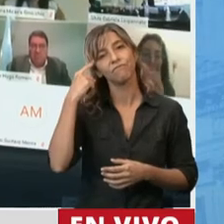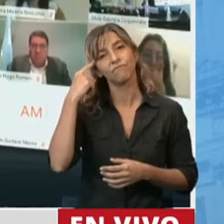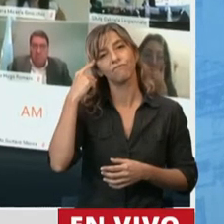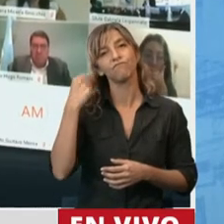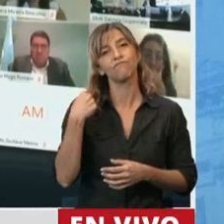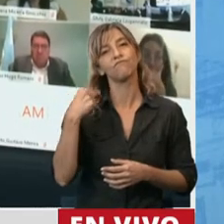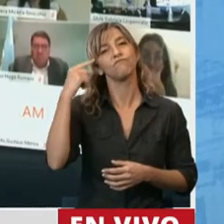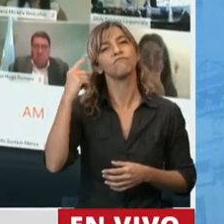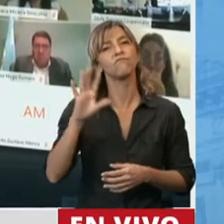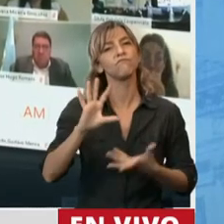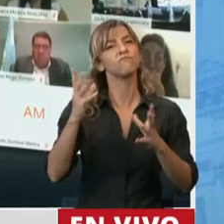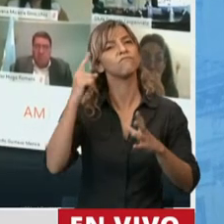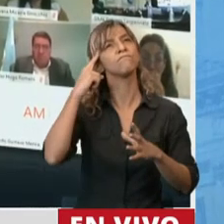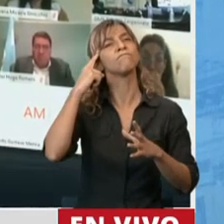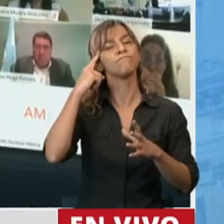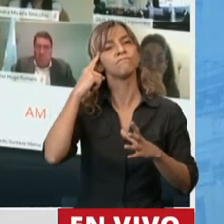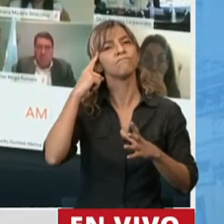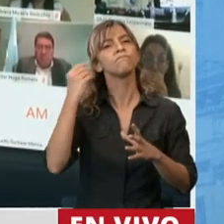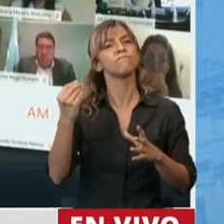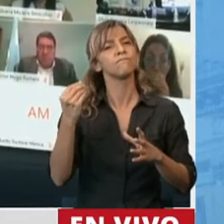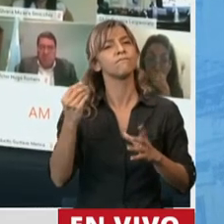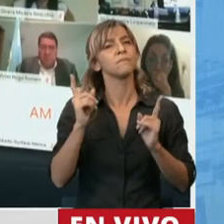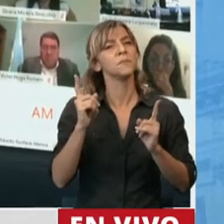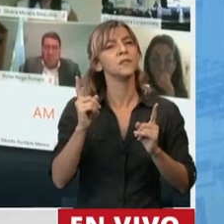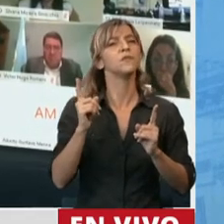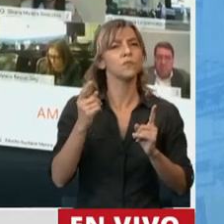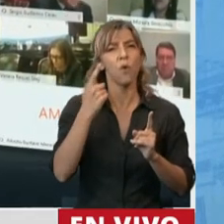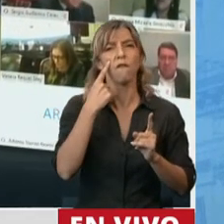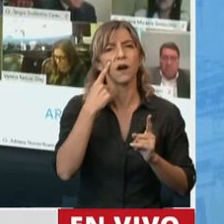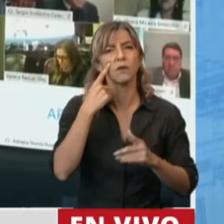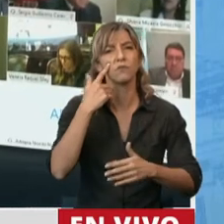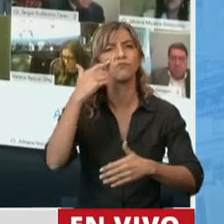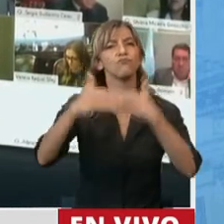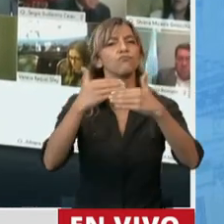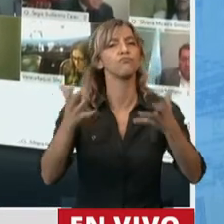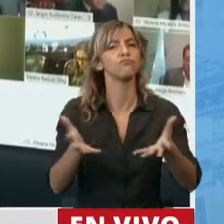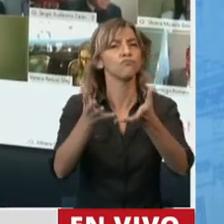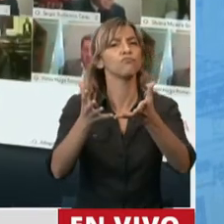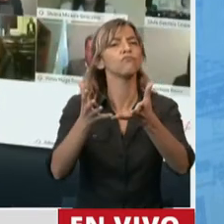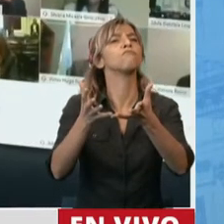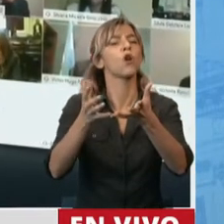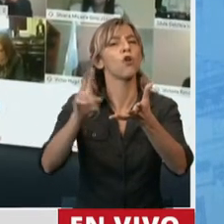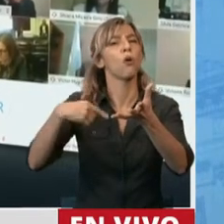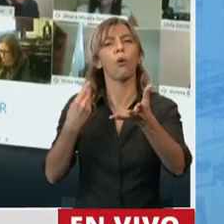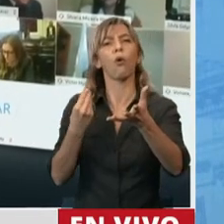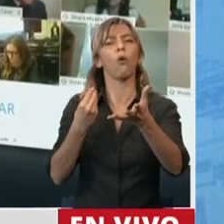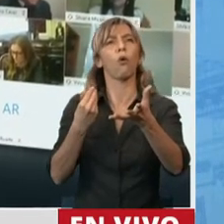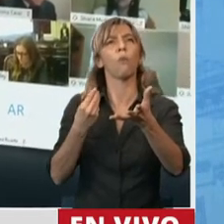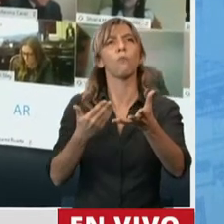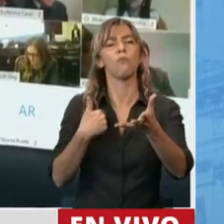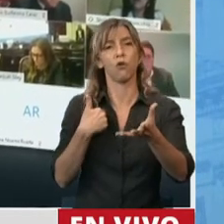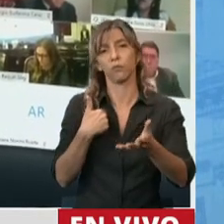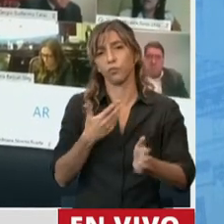estaba directamente relacionado con esa necesidad de que para poder progresar, para poder ver nuestra provincia, que yo